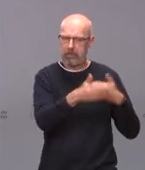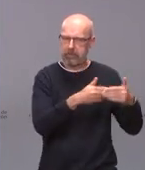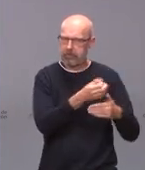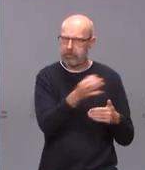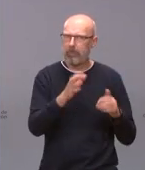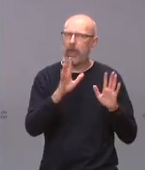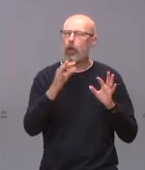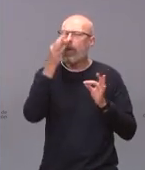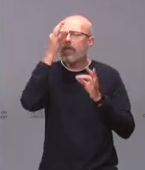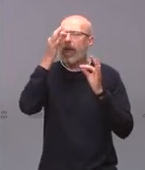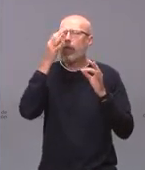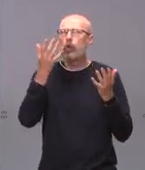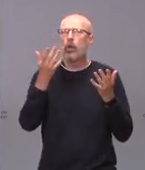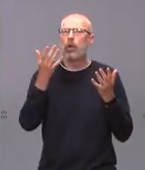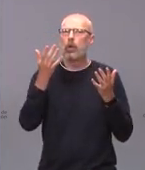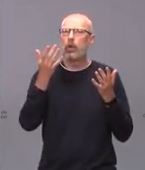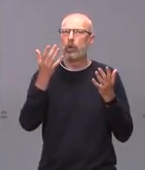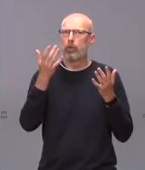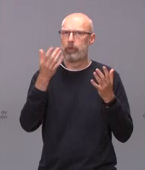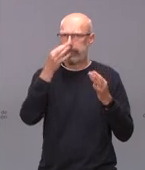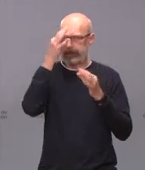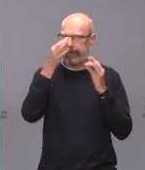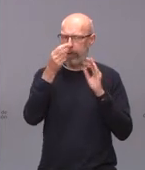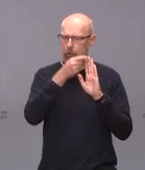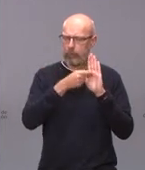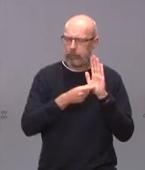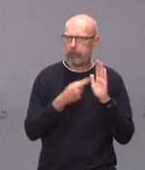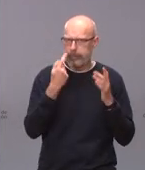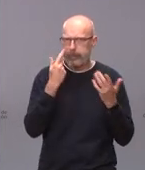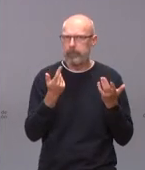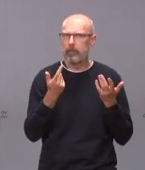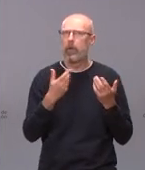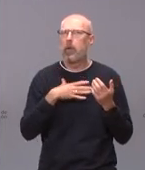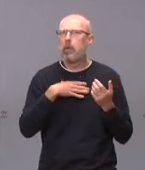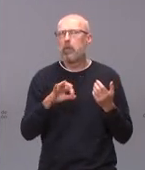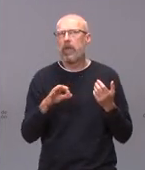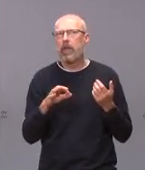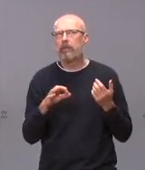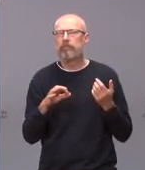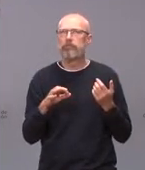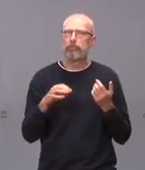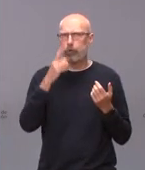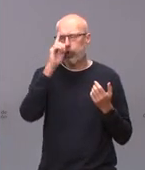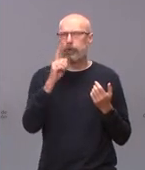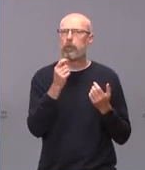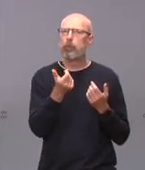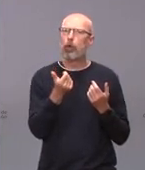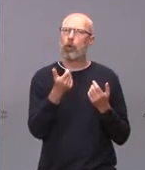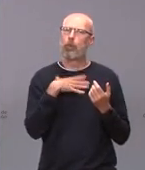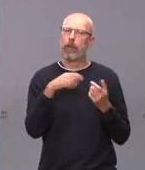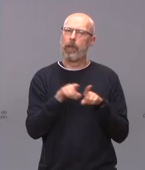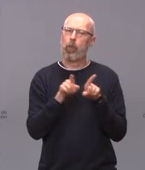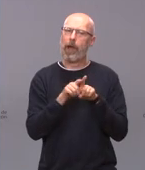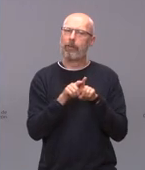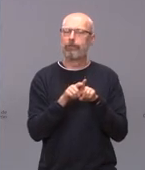dato que se mira los datos que se miran puede haber un cierto no sé si puede haber un cierto efecto estadístico en el